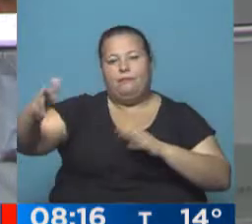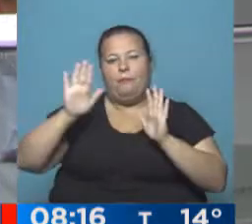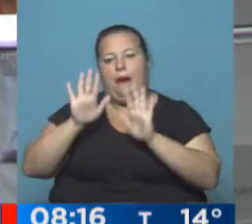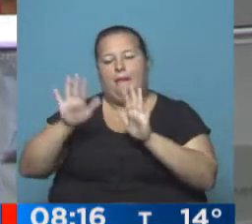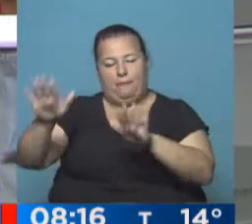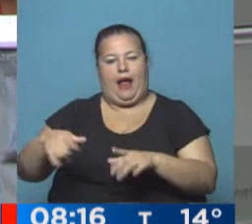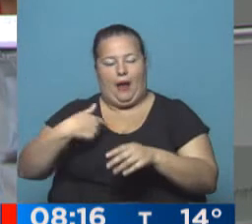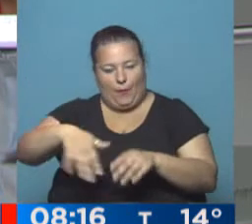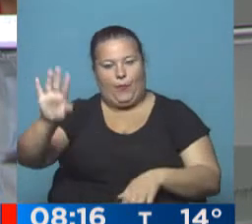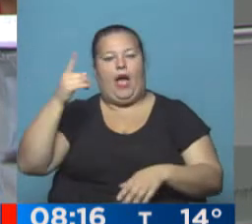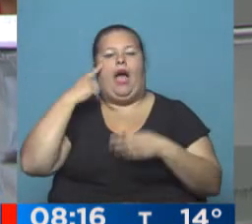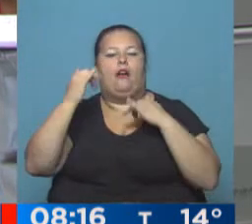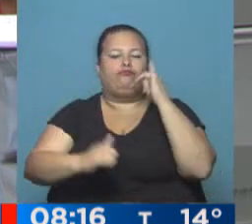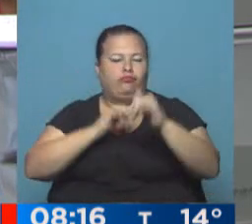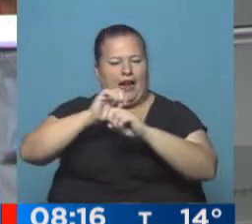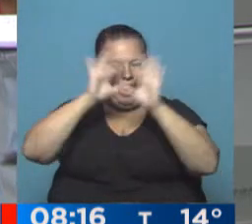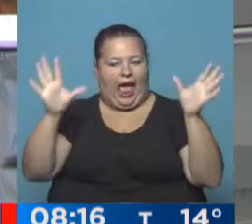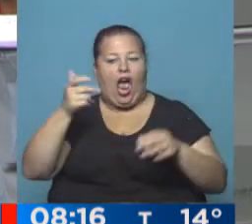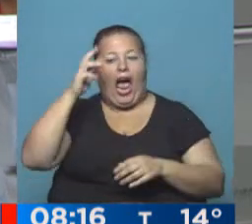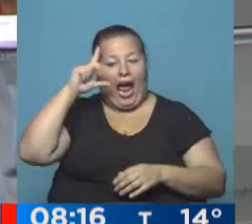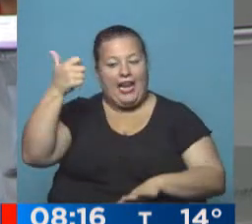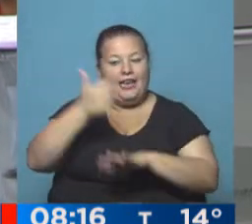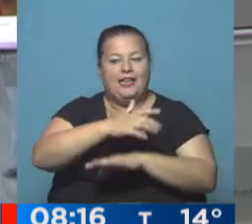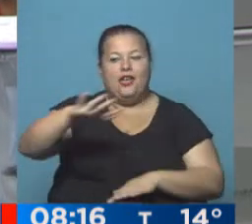dentro de un rato. va a contar todos los detalles de Ariel Majerena desde Constitución.